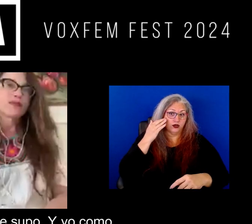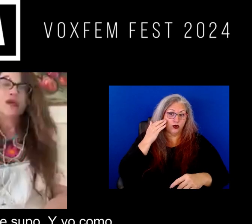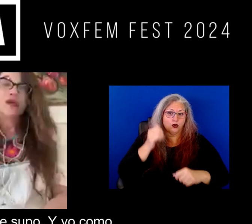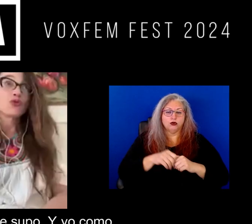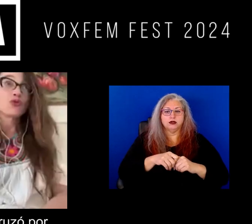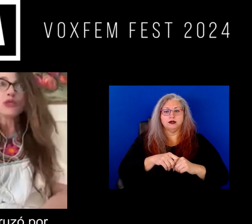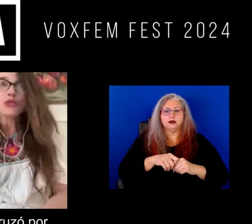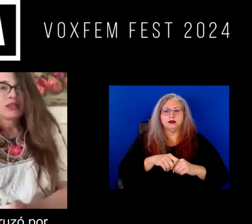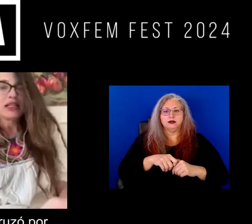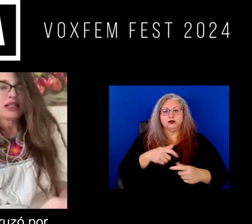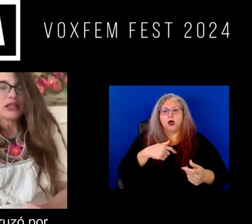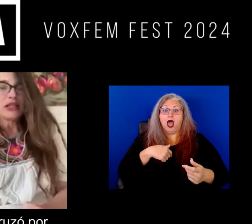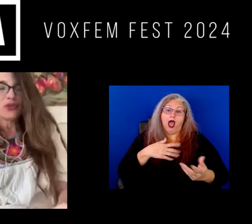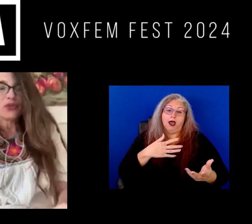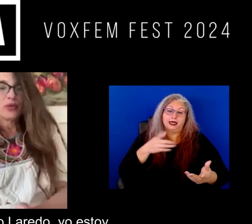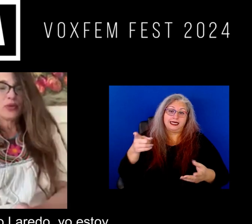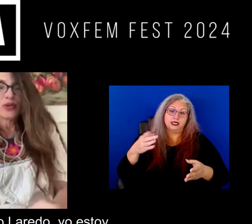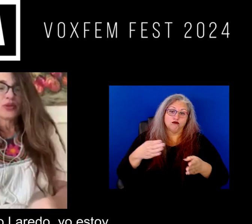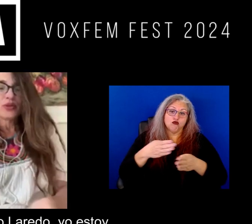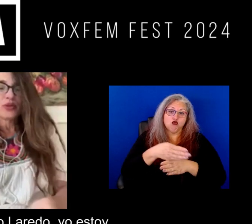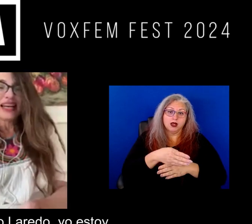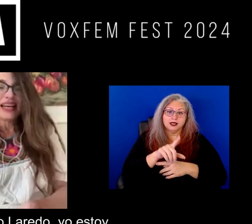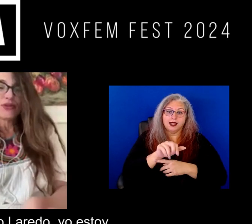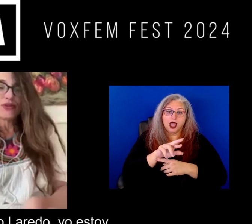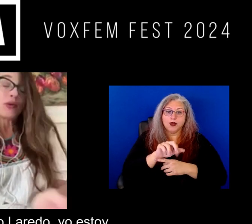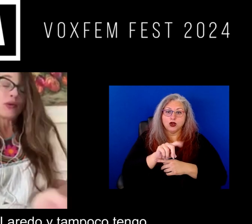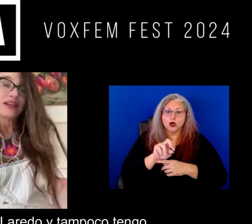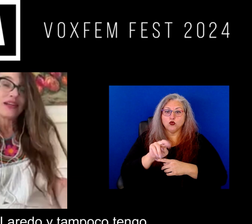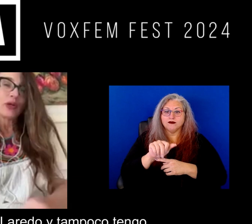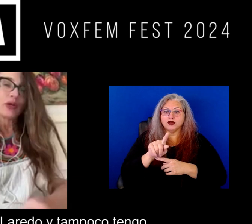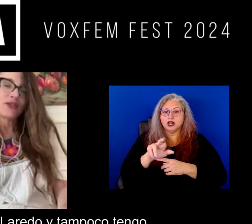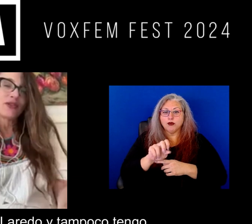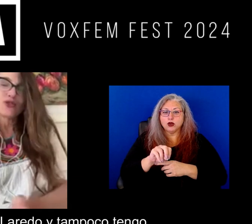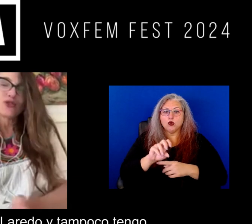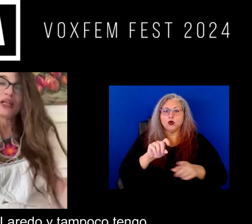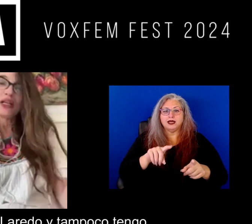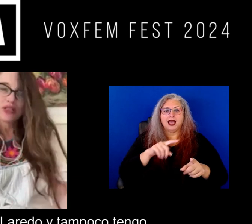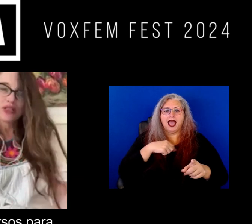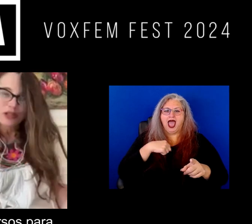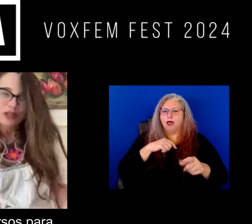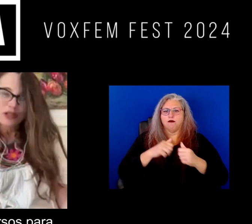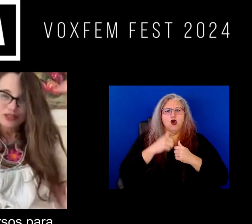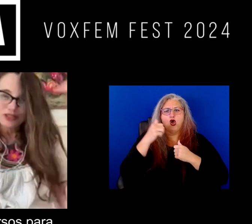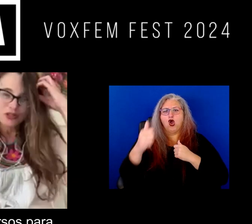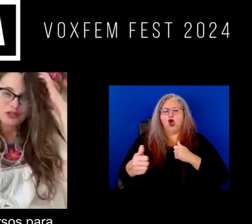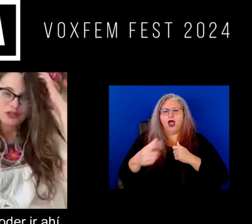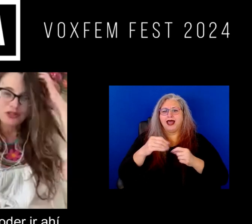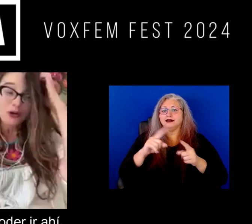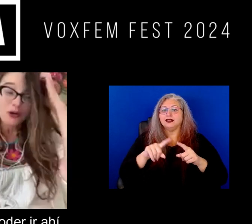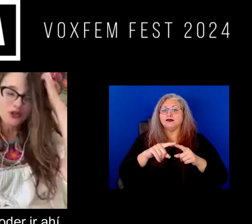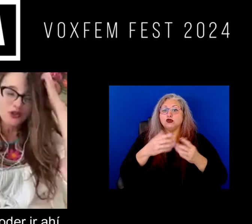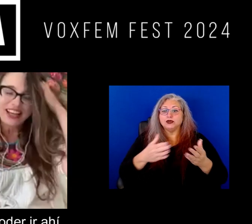nunca se supo el cruzó por Laredo Nuevo Laredo yo estoy muy lejos de Nuevo Laredo y tampoco tengo